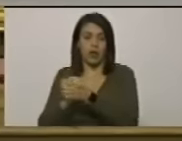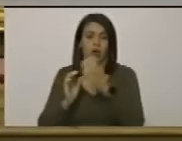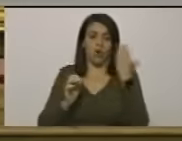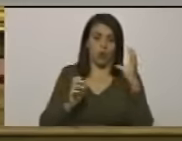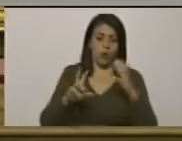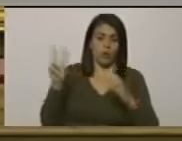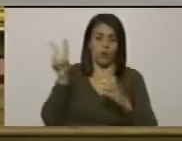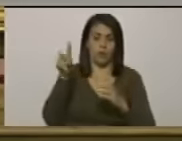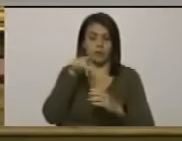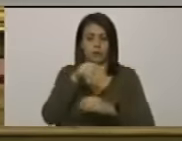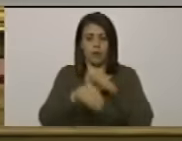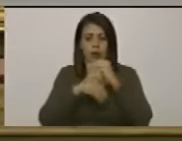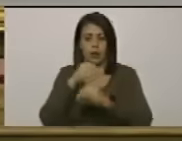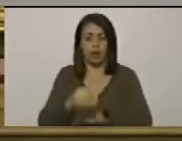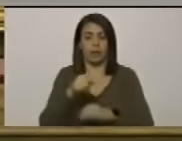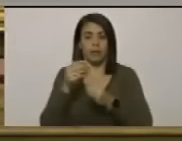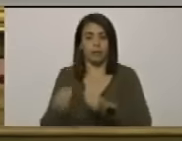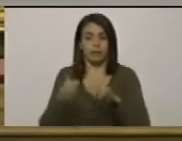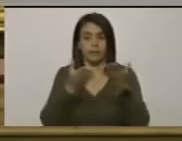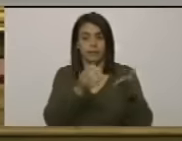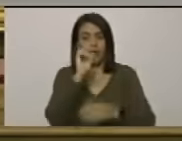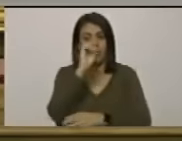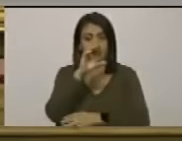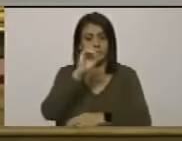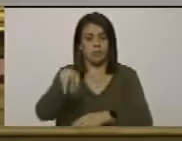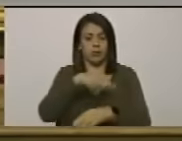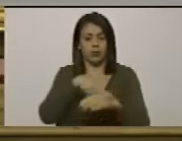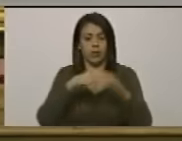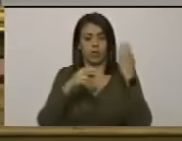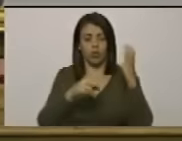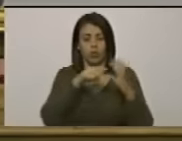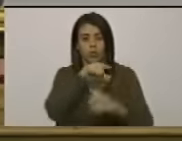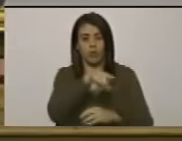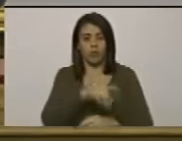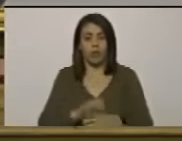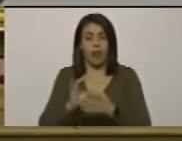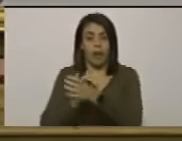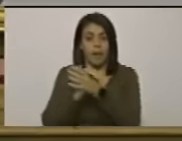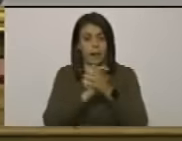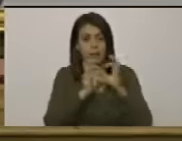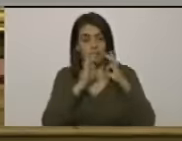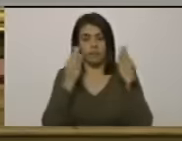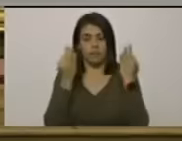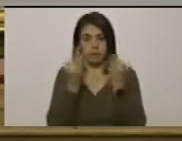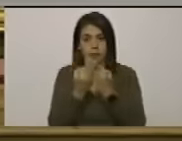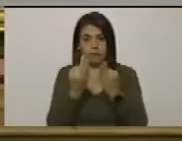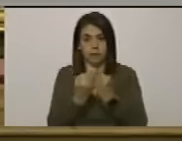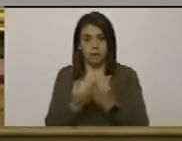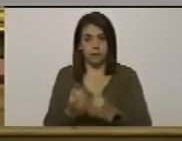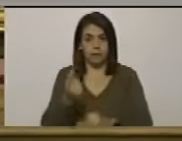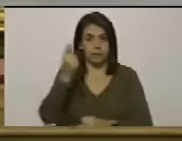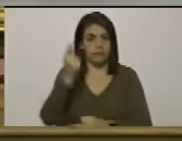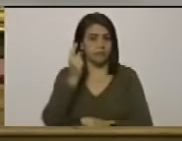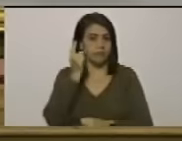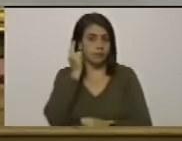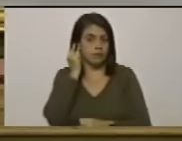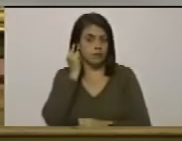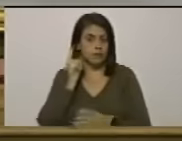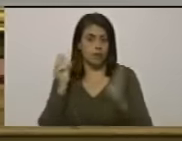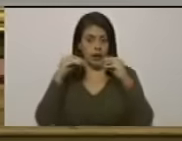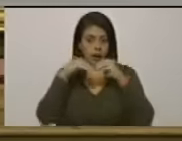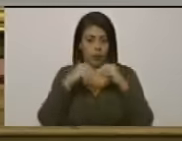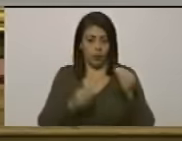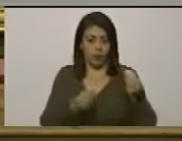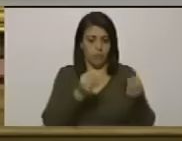que hagamos llegar al parlamento colombiano a amigos familiares de la senadora Piedad Córdoba este